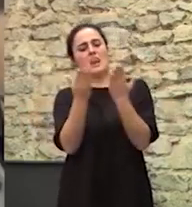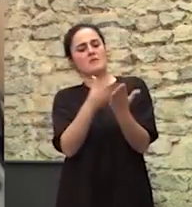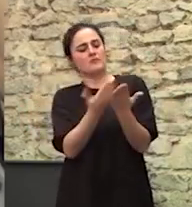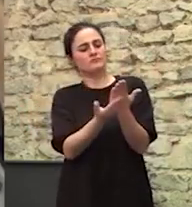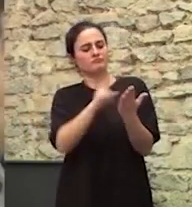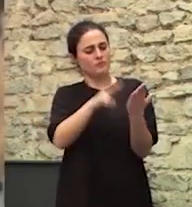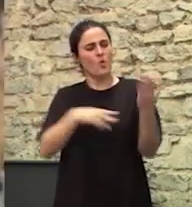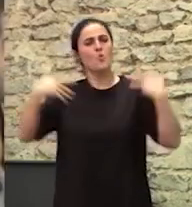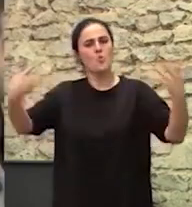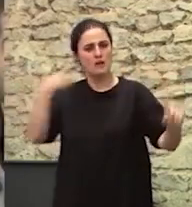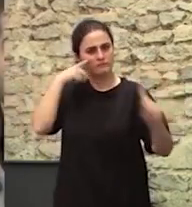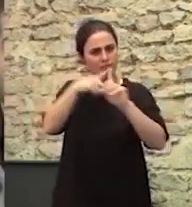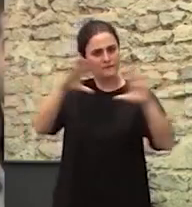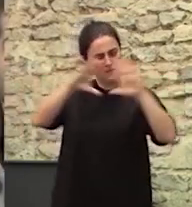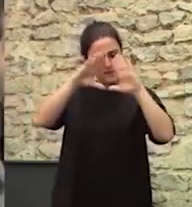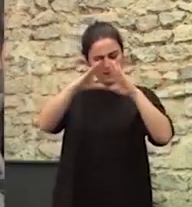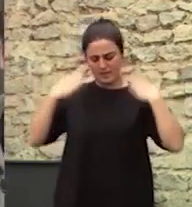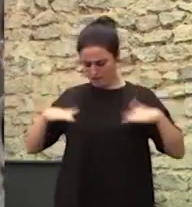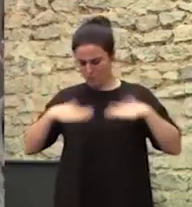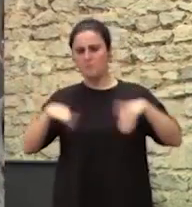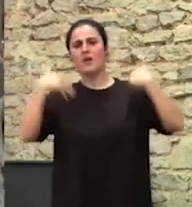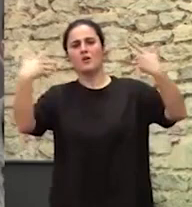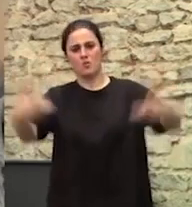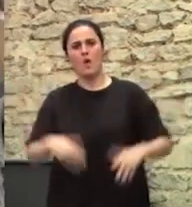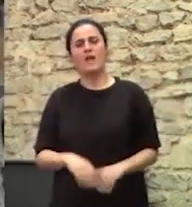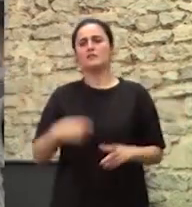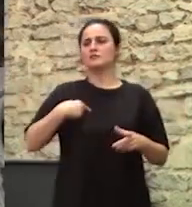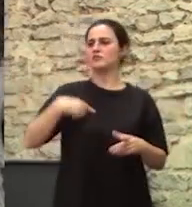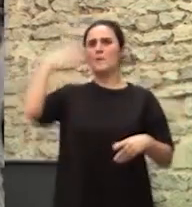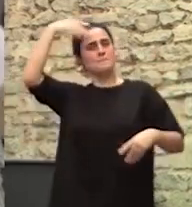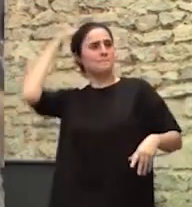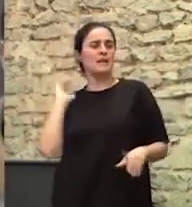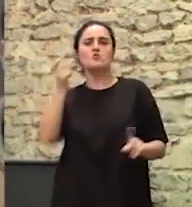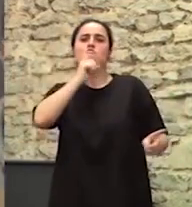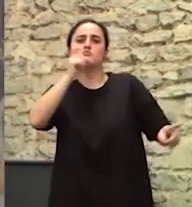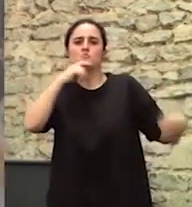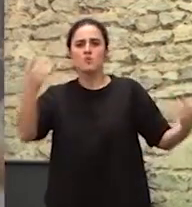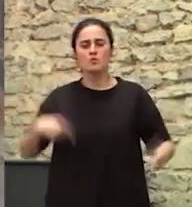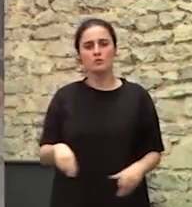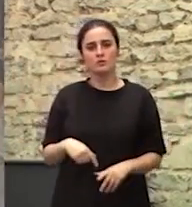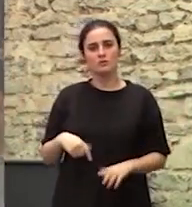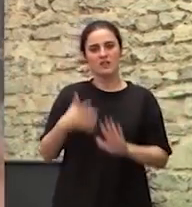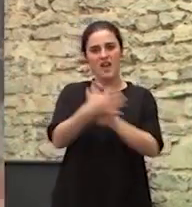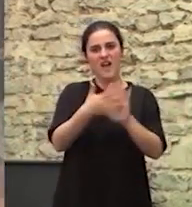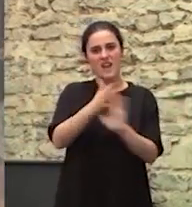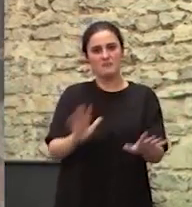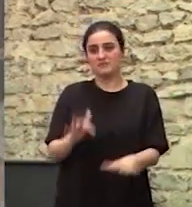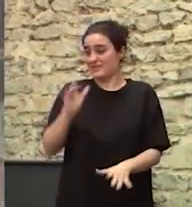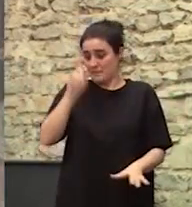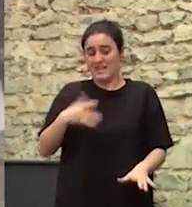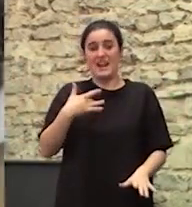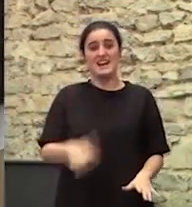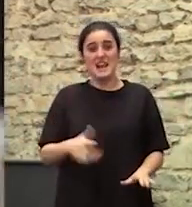leer para ser feminista De cómo me tengo que vestir para ser feminista De cómo me tengo que poner el pelo para ser feminista Hablamos hasta de la regla